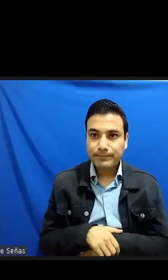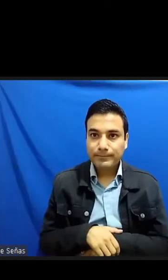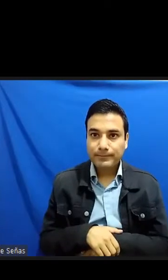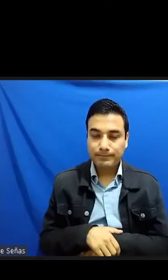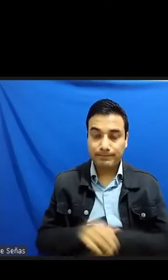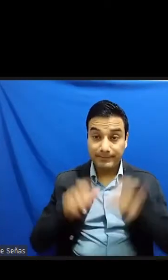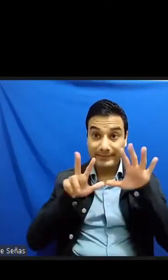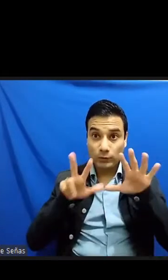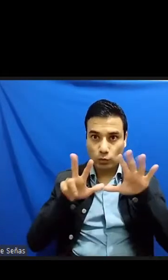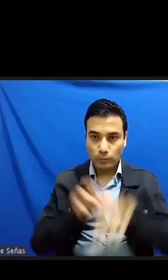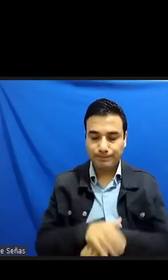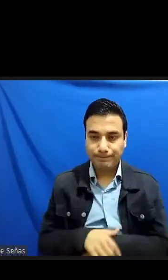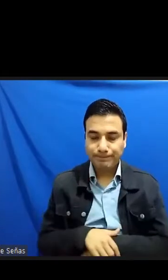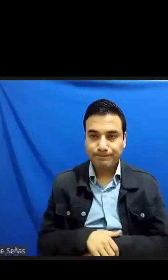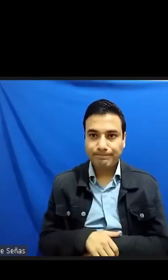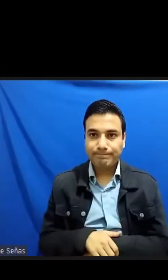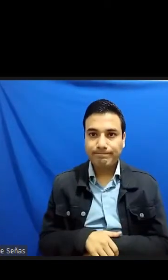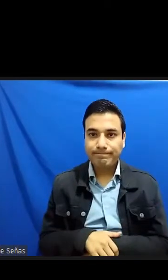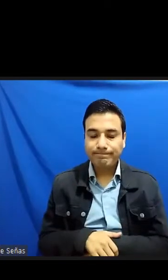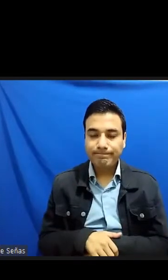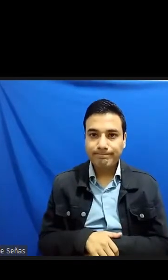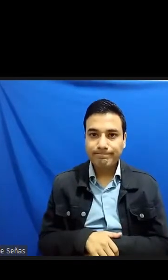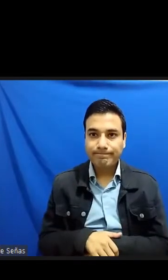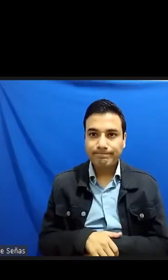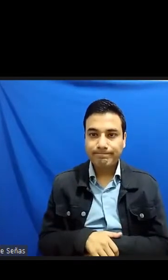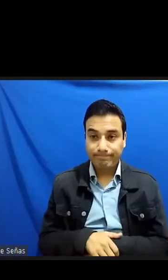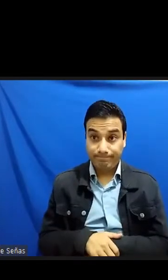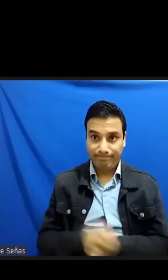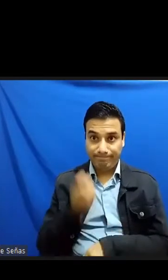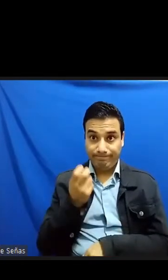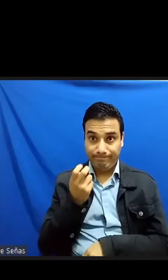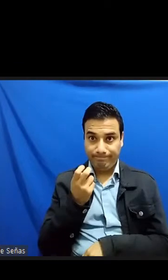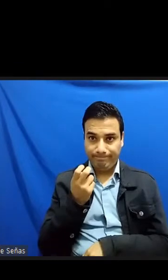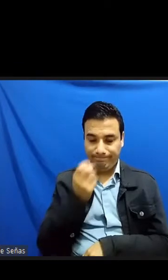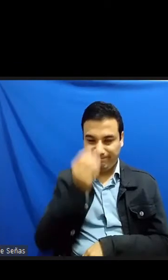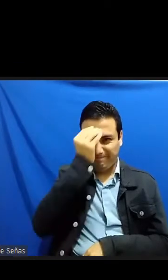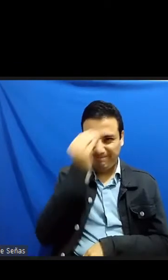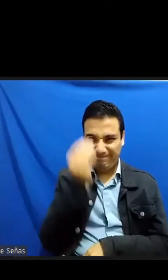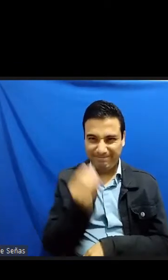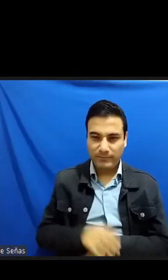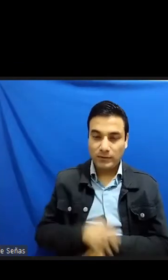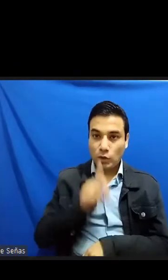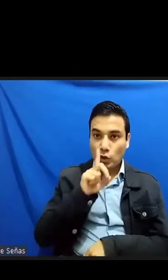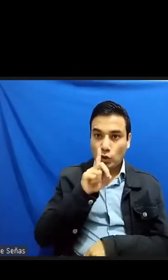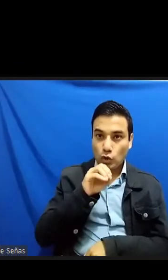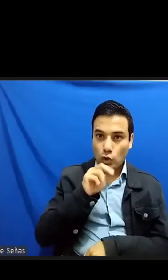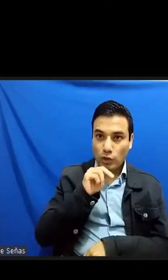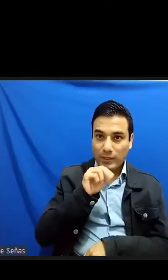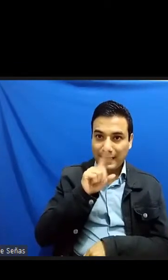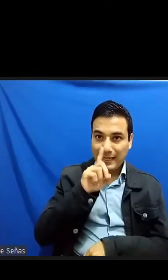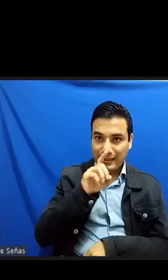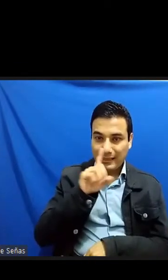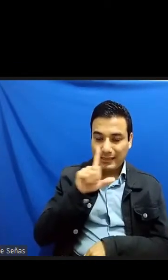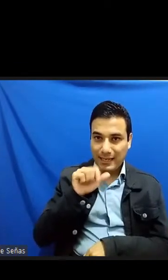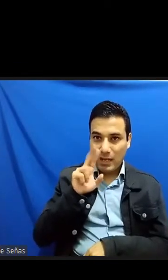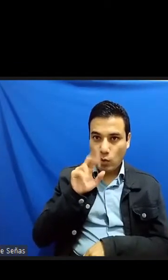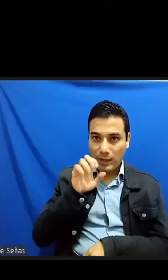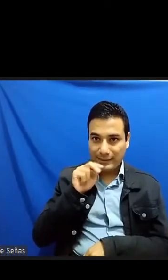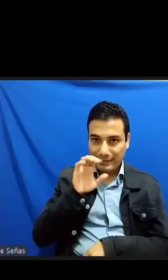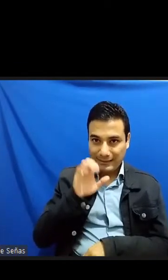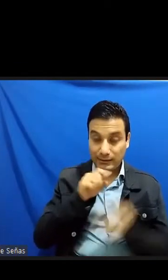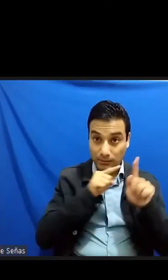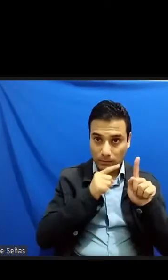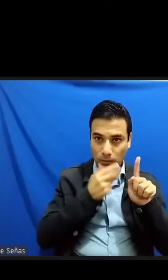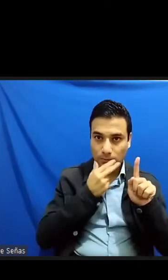ante la magnitud de los hechos Donald Lawrence King se deslindó también del autor